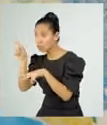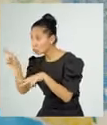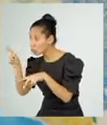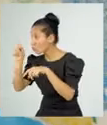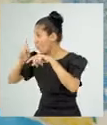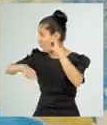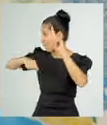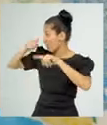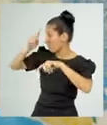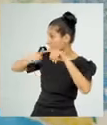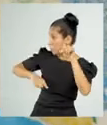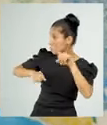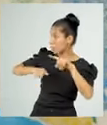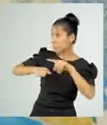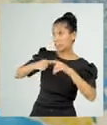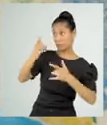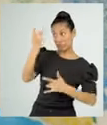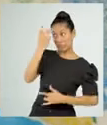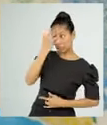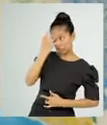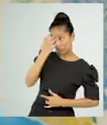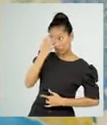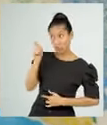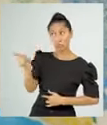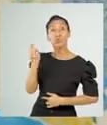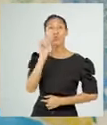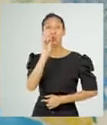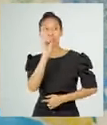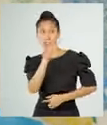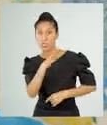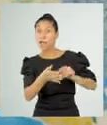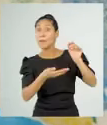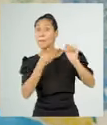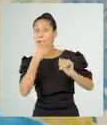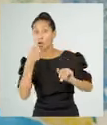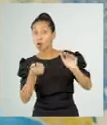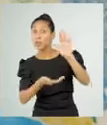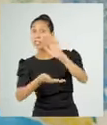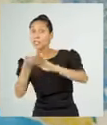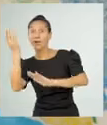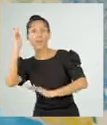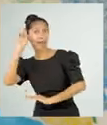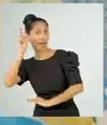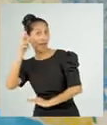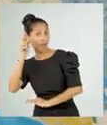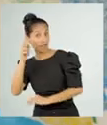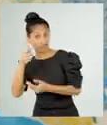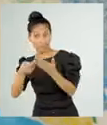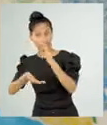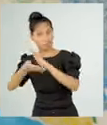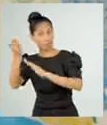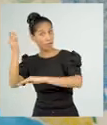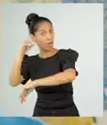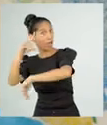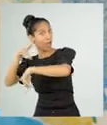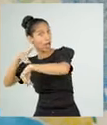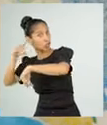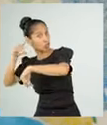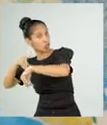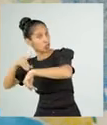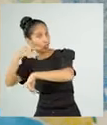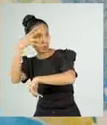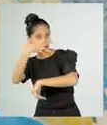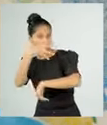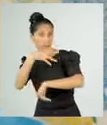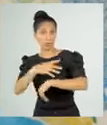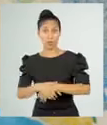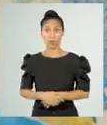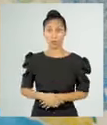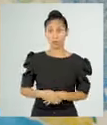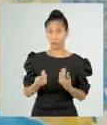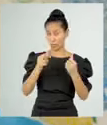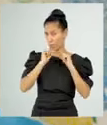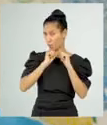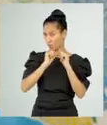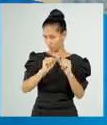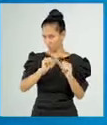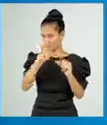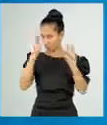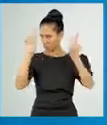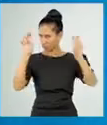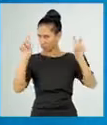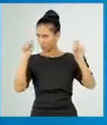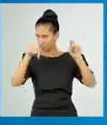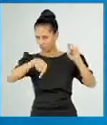a un profesional de la salud. Mientras tanto, debemos continuar con el tema sobre la estructura del texto instructivo. Vamos a ver.